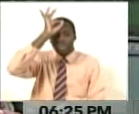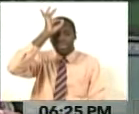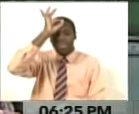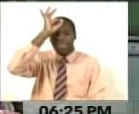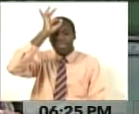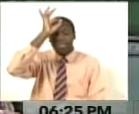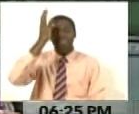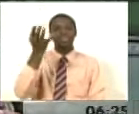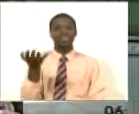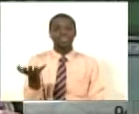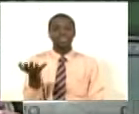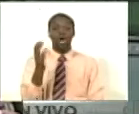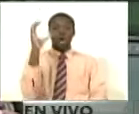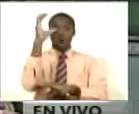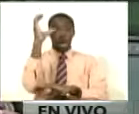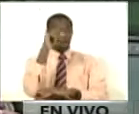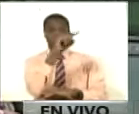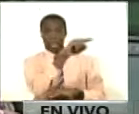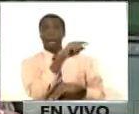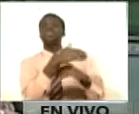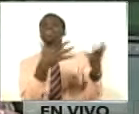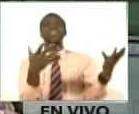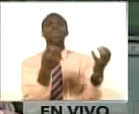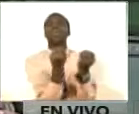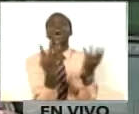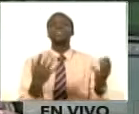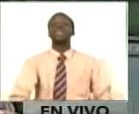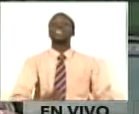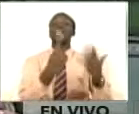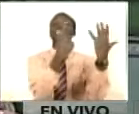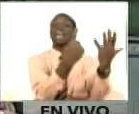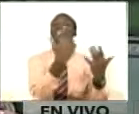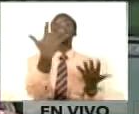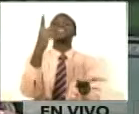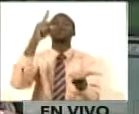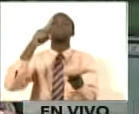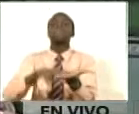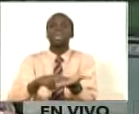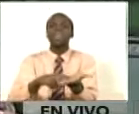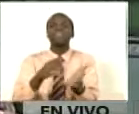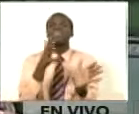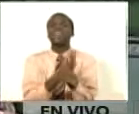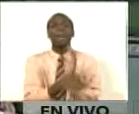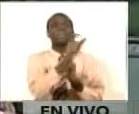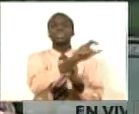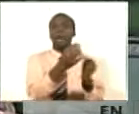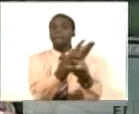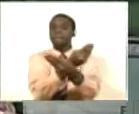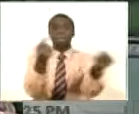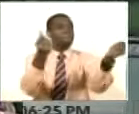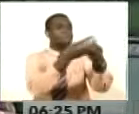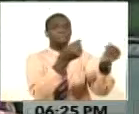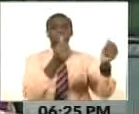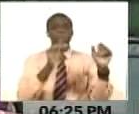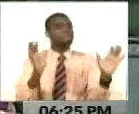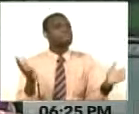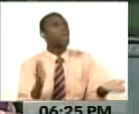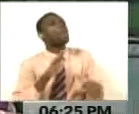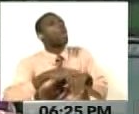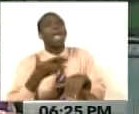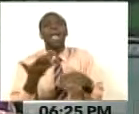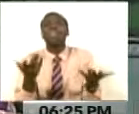Colombia tiene hoy un expediente de casi 65 mil desaparecidos sin explicación alguna.